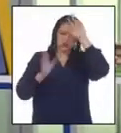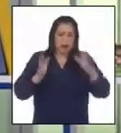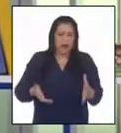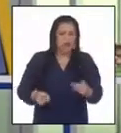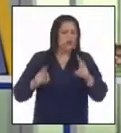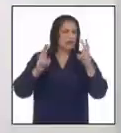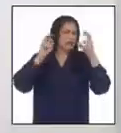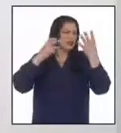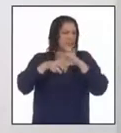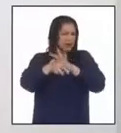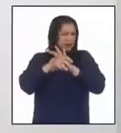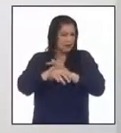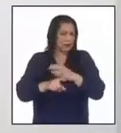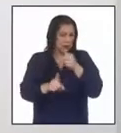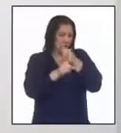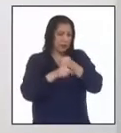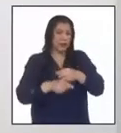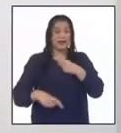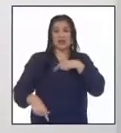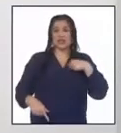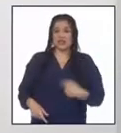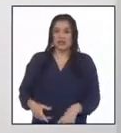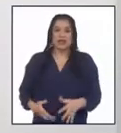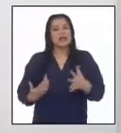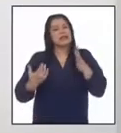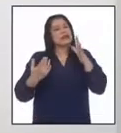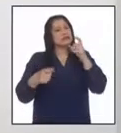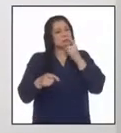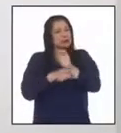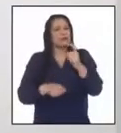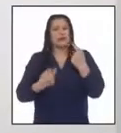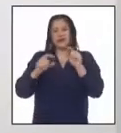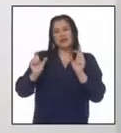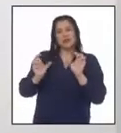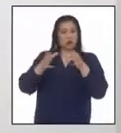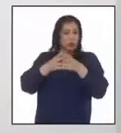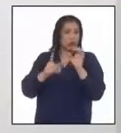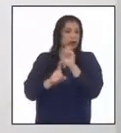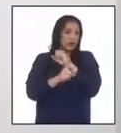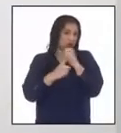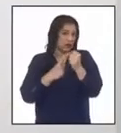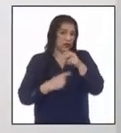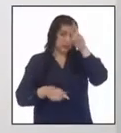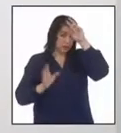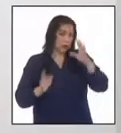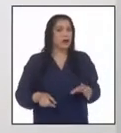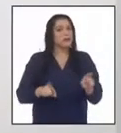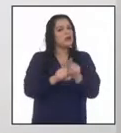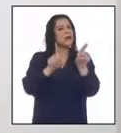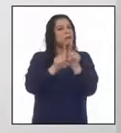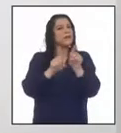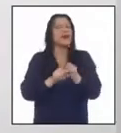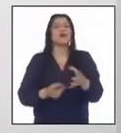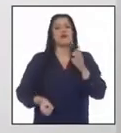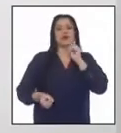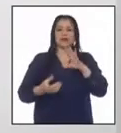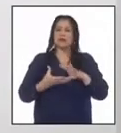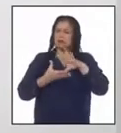de la herbolaria china? Fue aceptada por diversos sectores de la sociedad, pero a su vez, como lo indica el historiador Marcos Cueto,